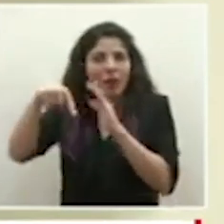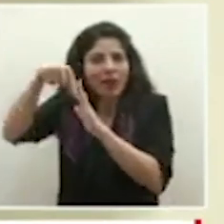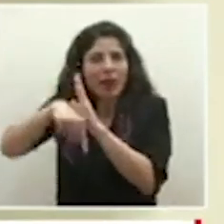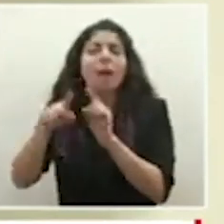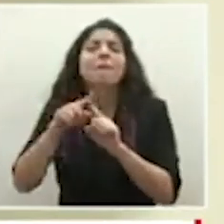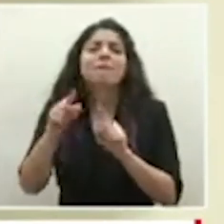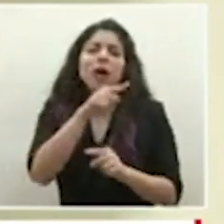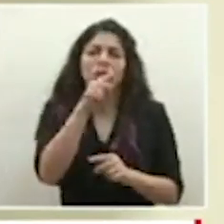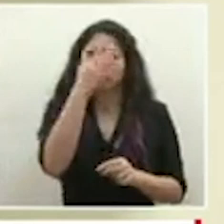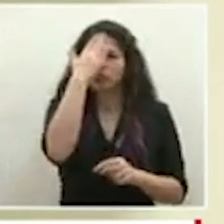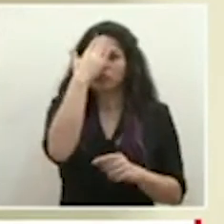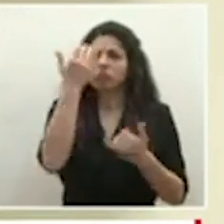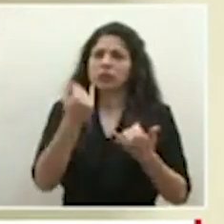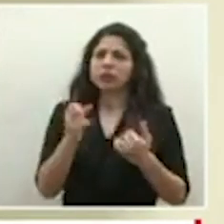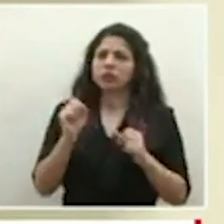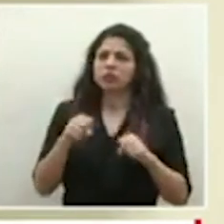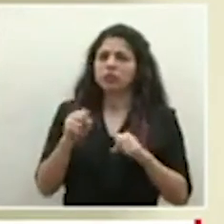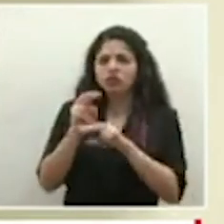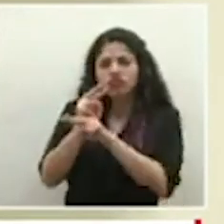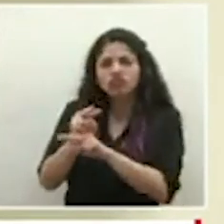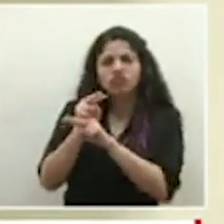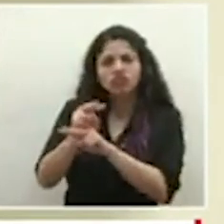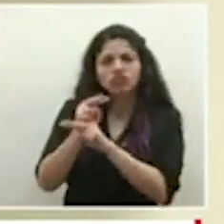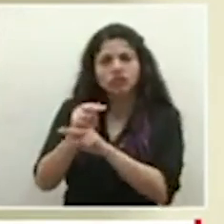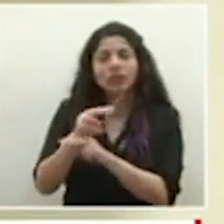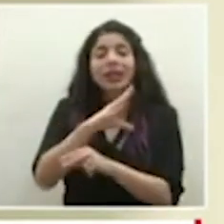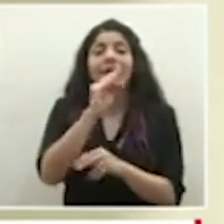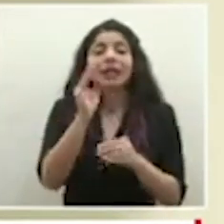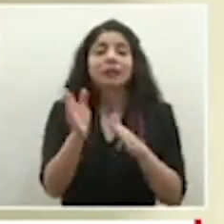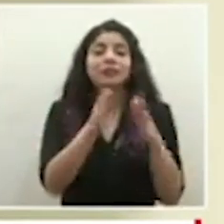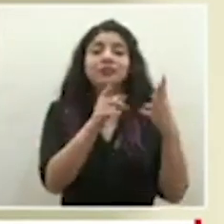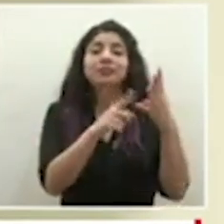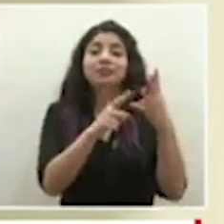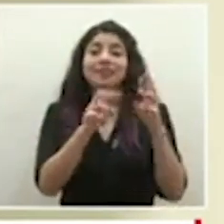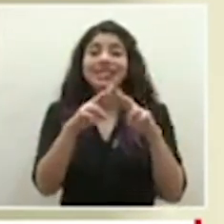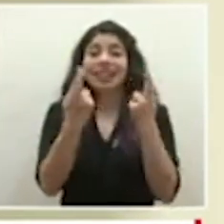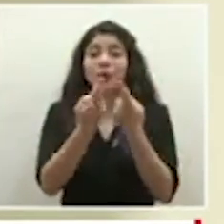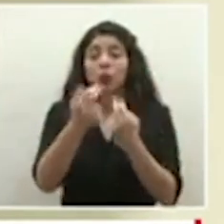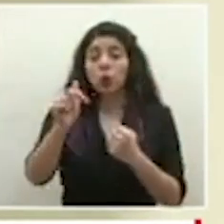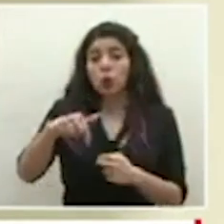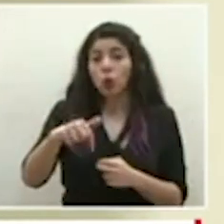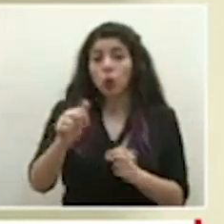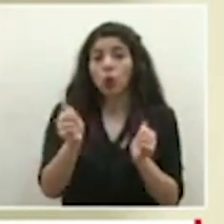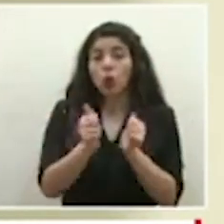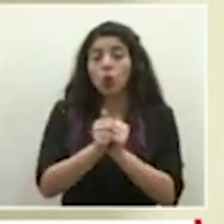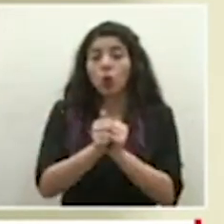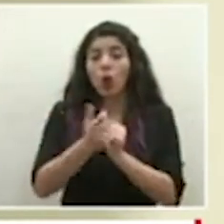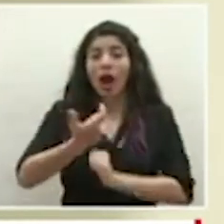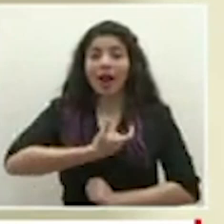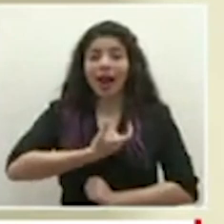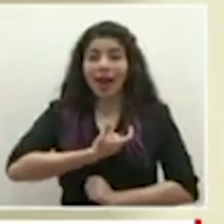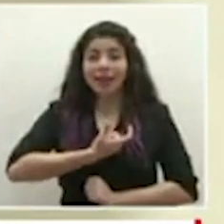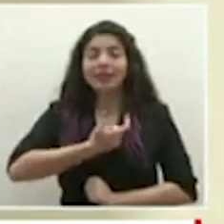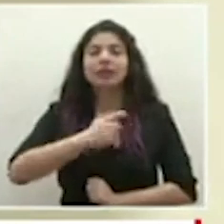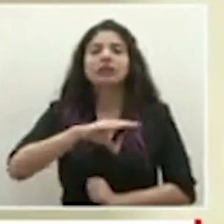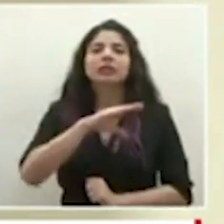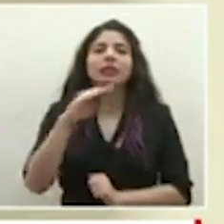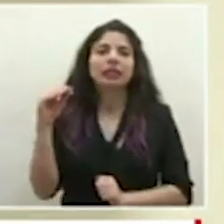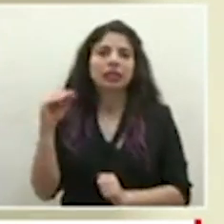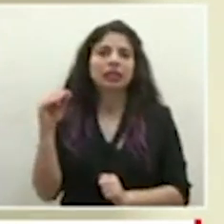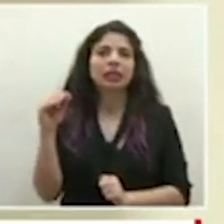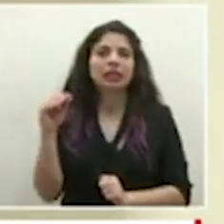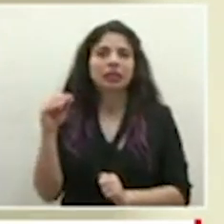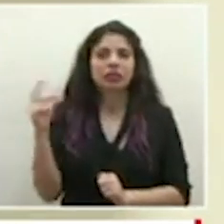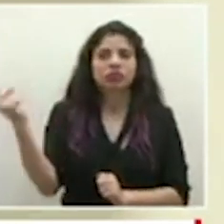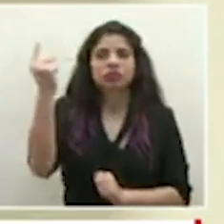siendo abordado de la forma más oportuna y con respecto a la valoración de la reunión que tuvimos con los alcaldes y también